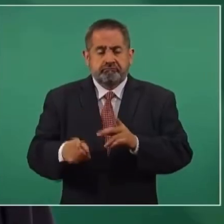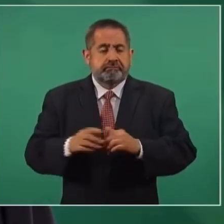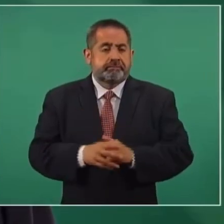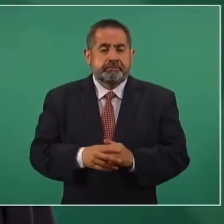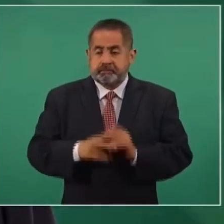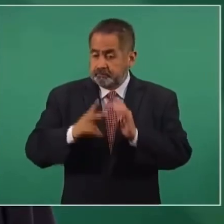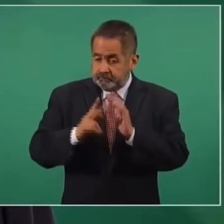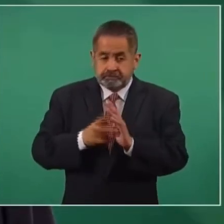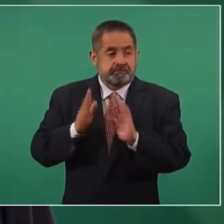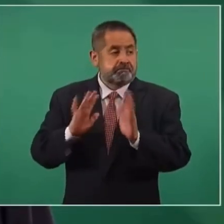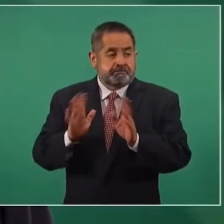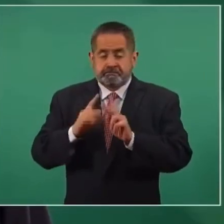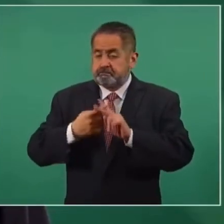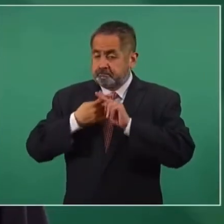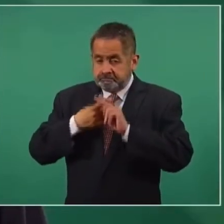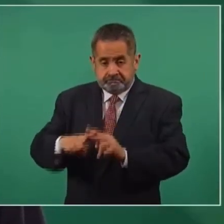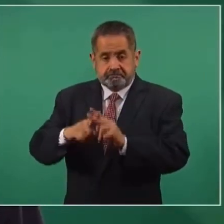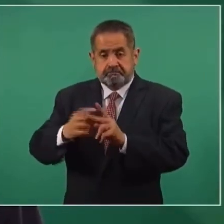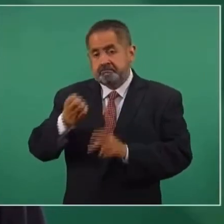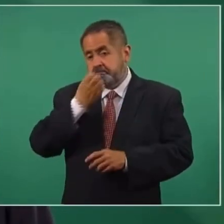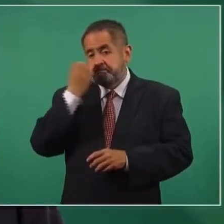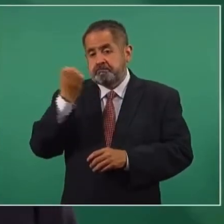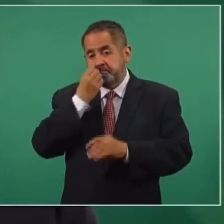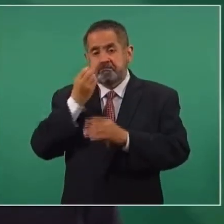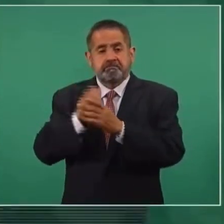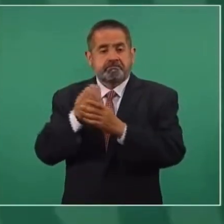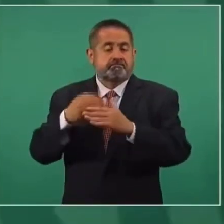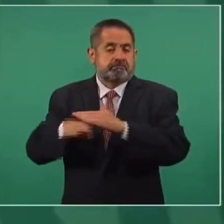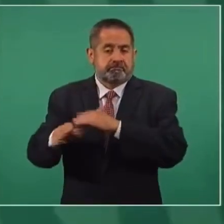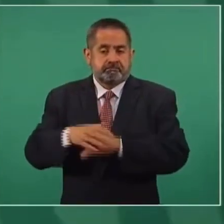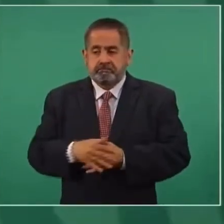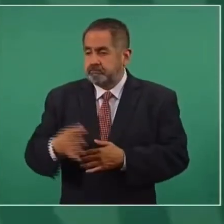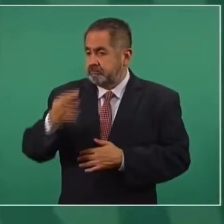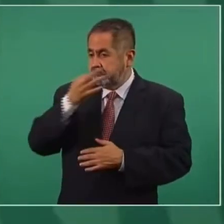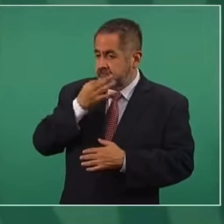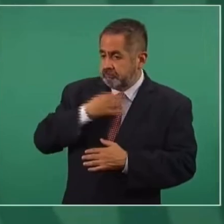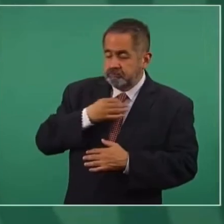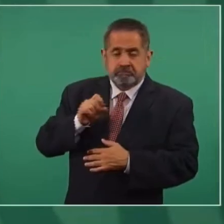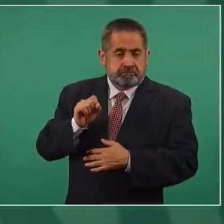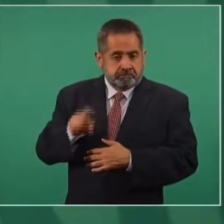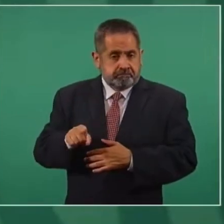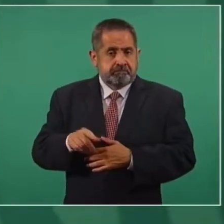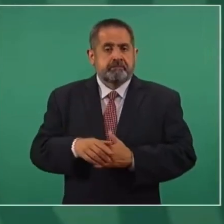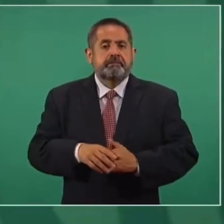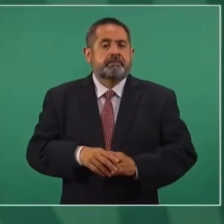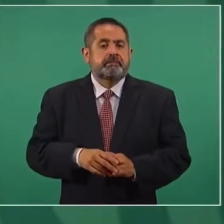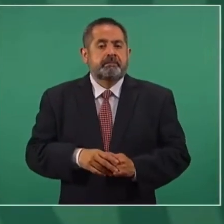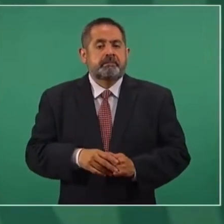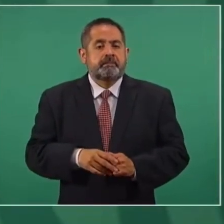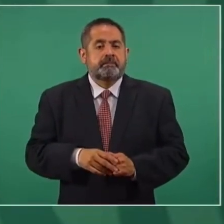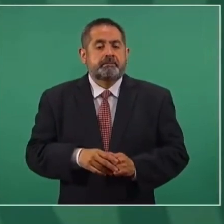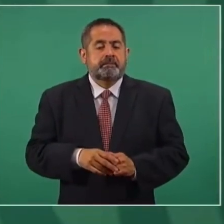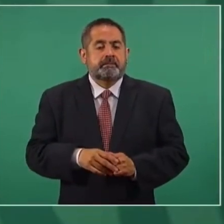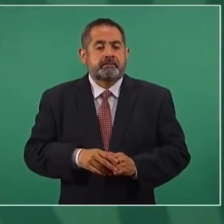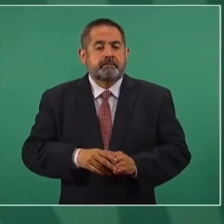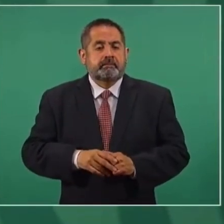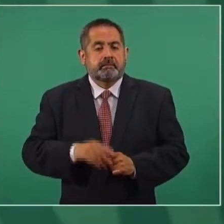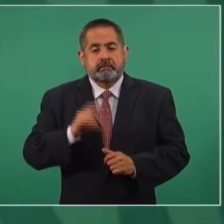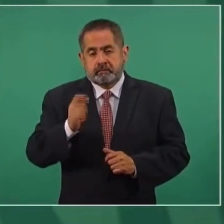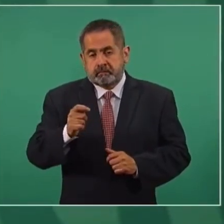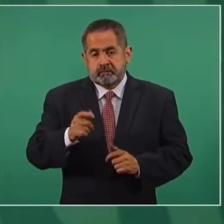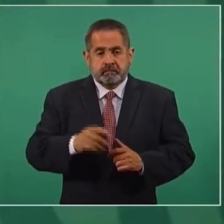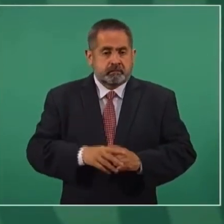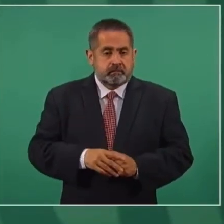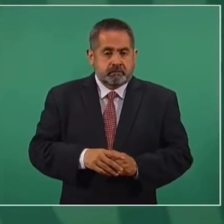Las clases presenciales, tengo información en el mismo sentido que van a